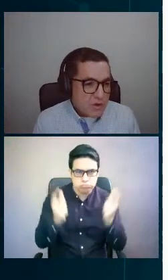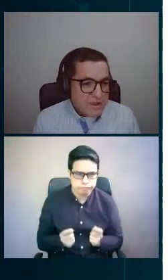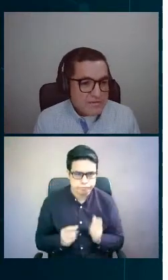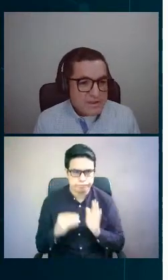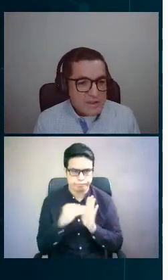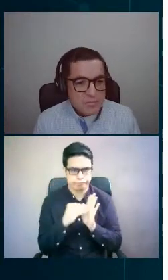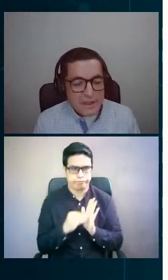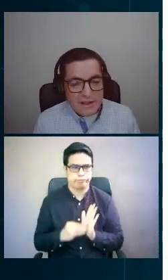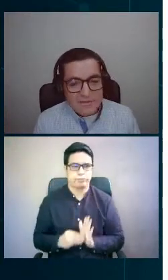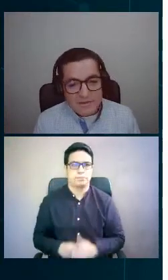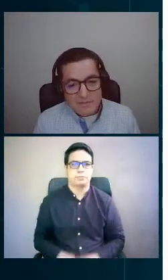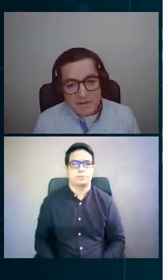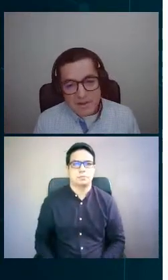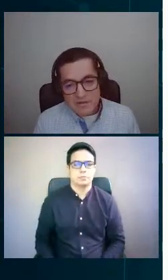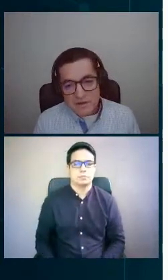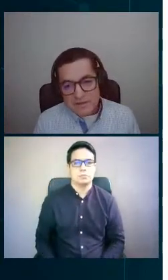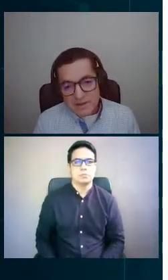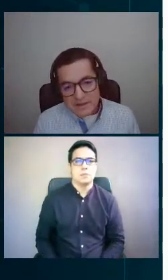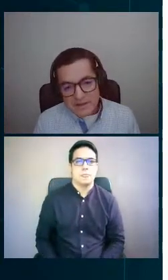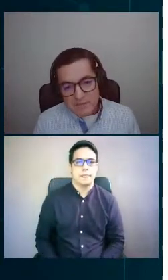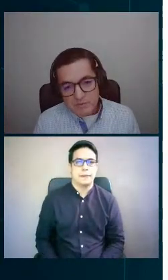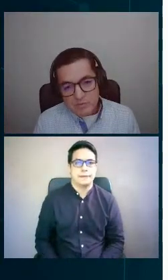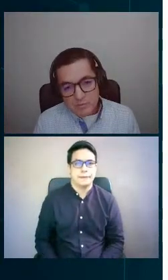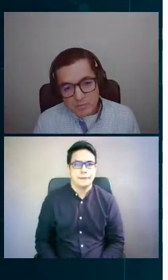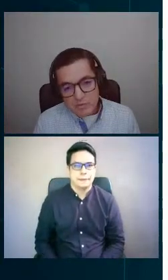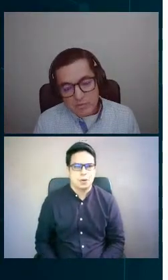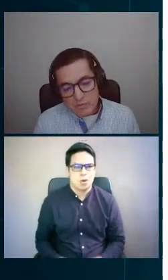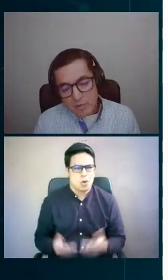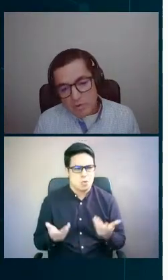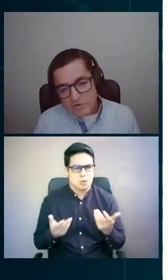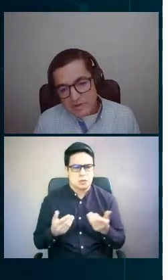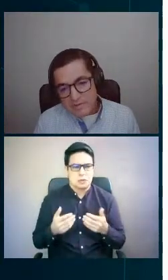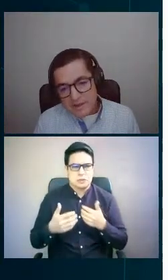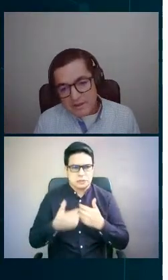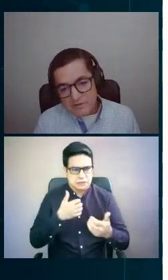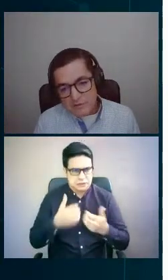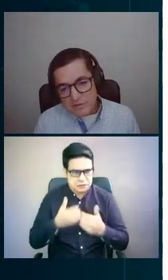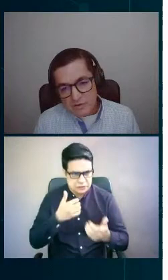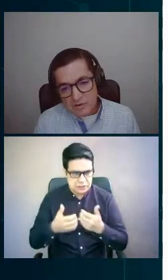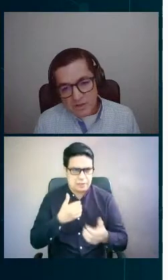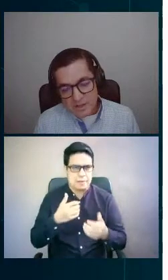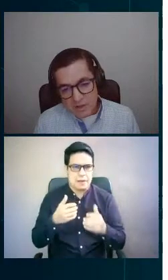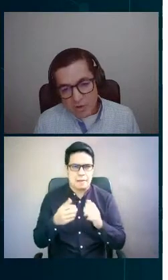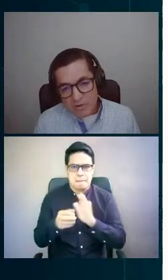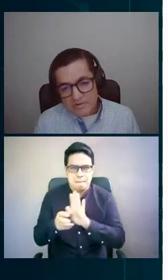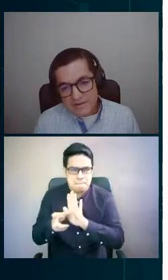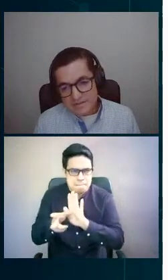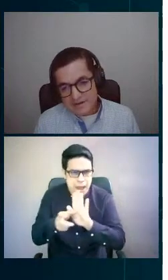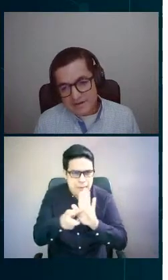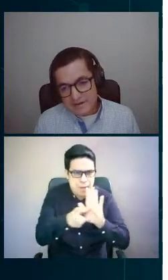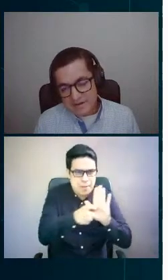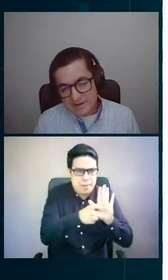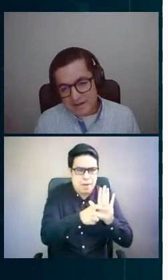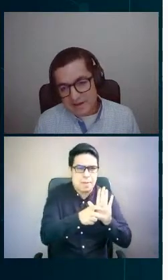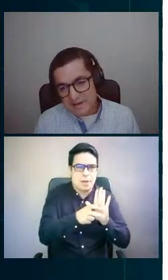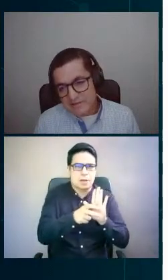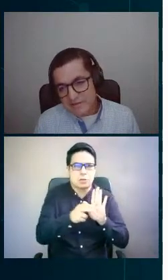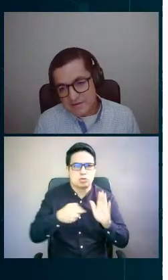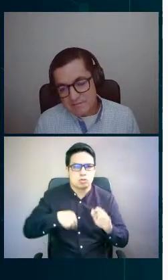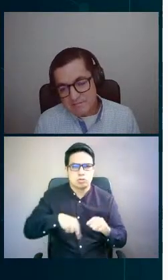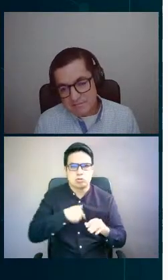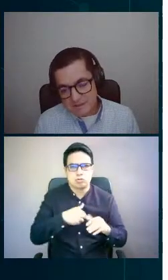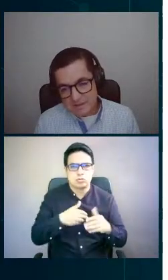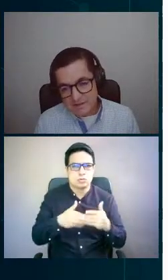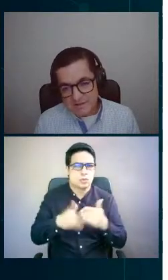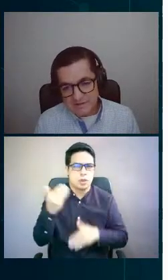Dentro de lo que es el despliegue del sistema de medición inteligente, pues tuvimos como sistema de gestión, Command Center, el Head